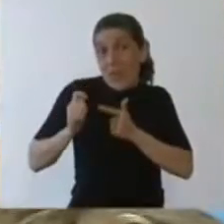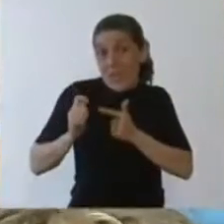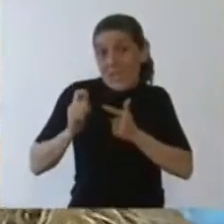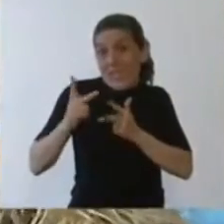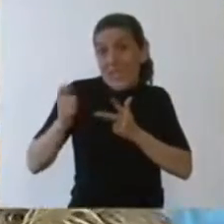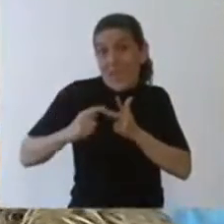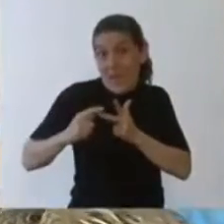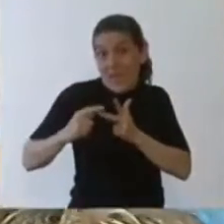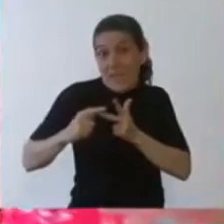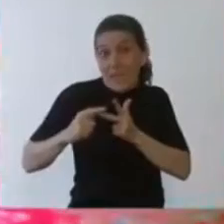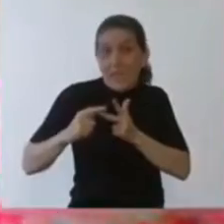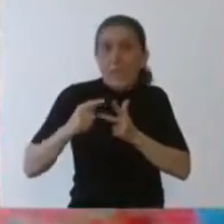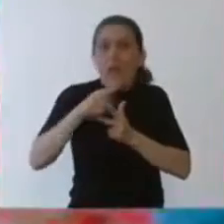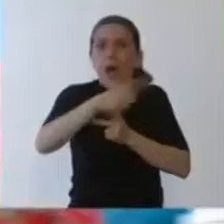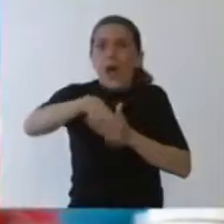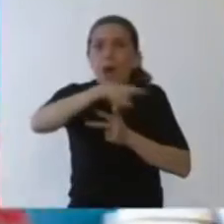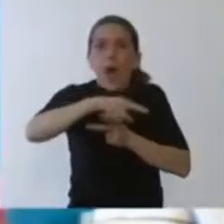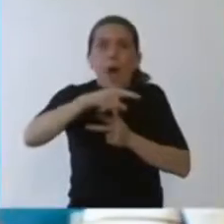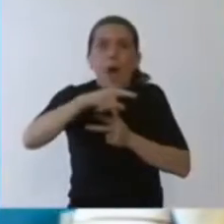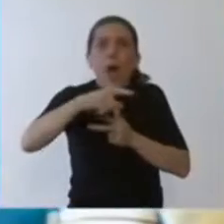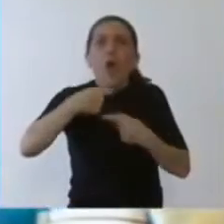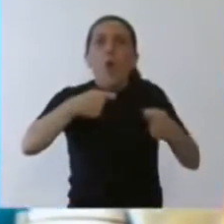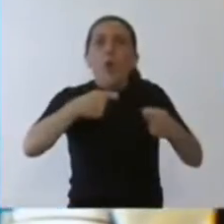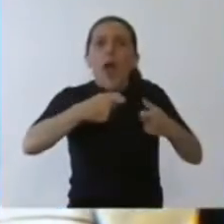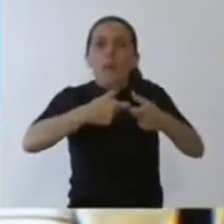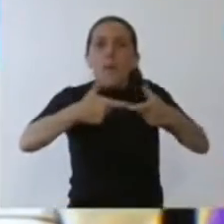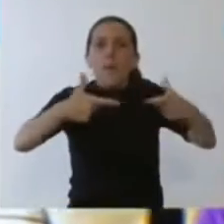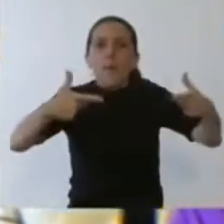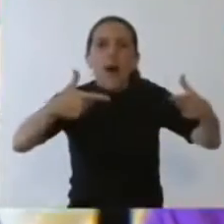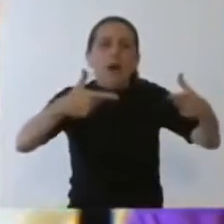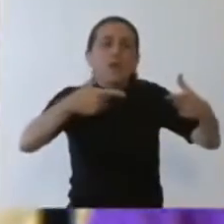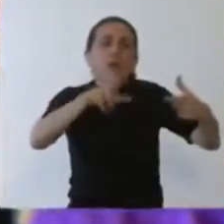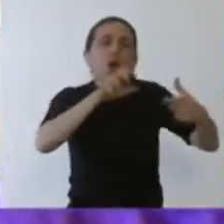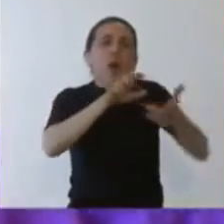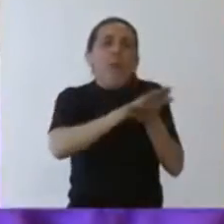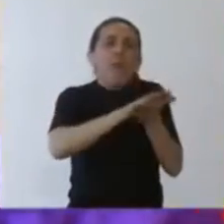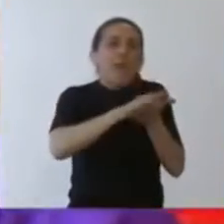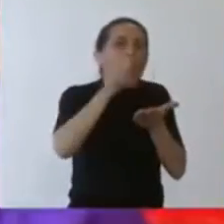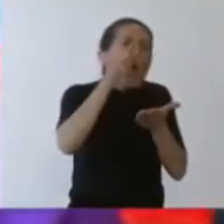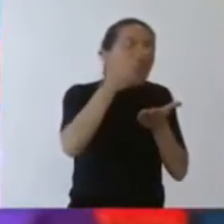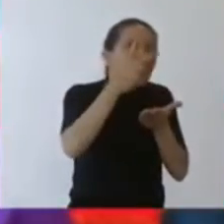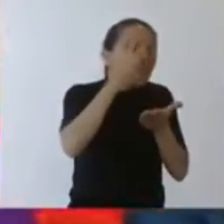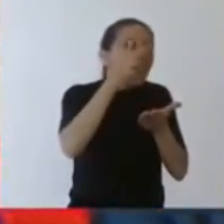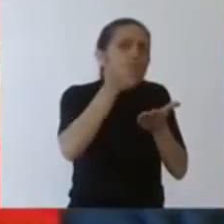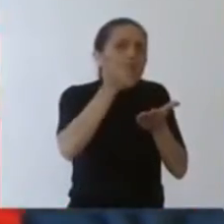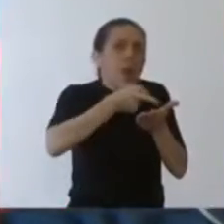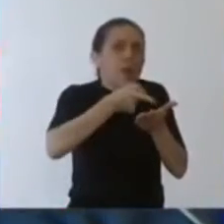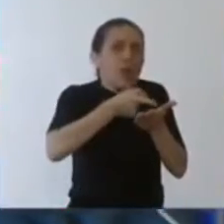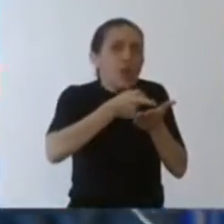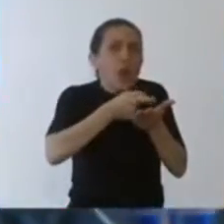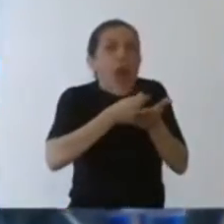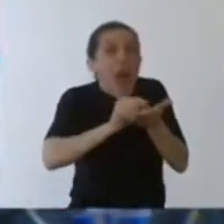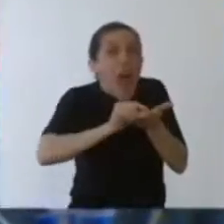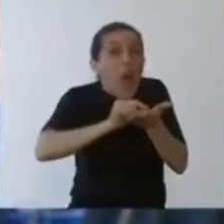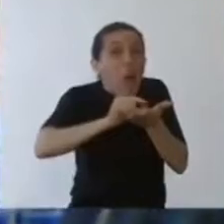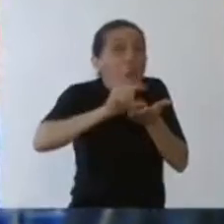el incremento del 86% de los jubilados, que son los que cobran básicamente la jubilación mínima y un poquito más, se ha incrementado un 18